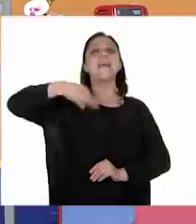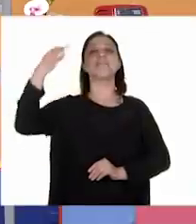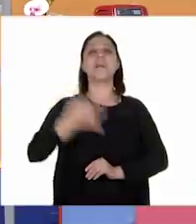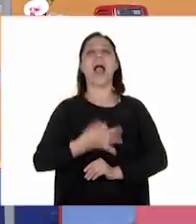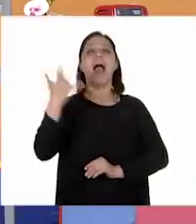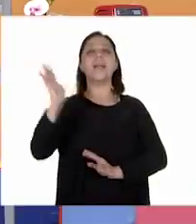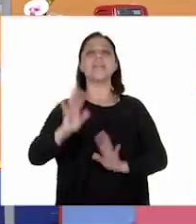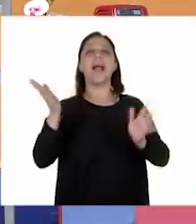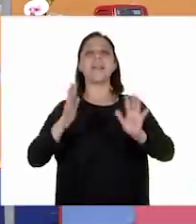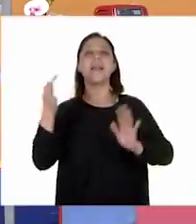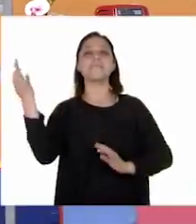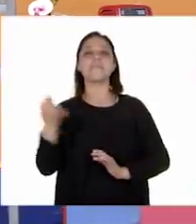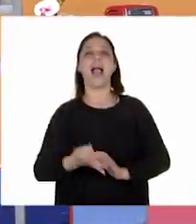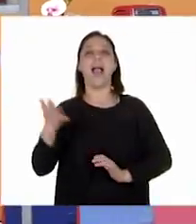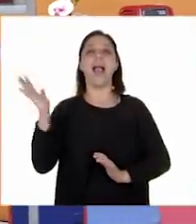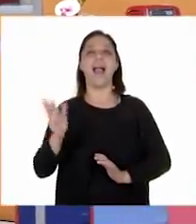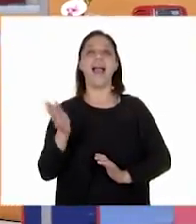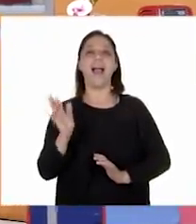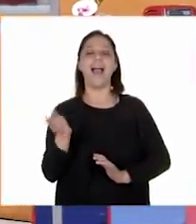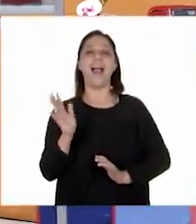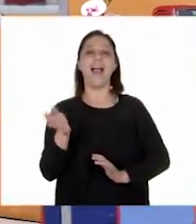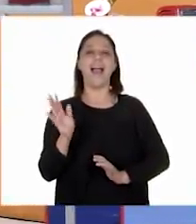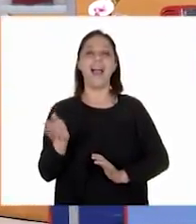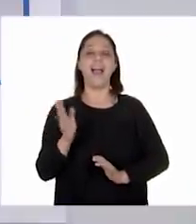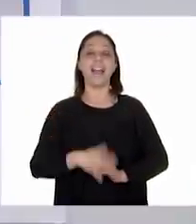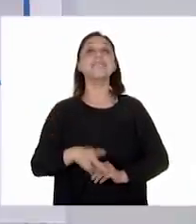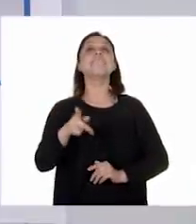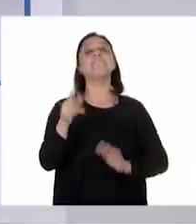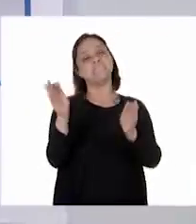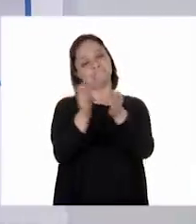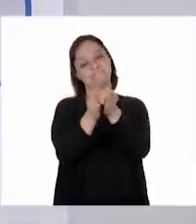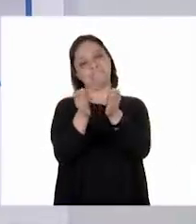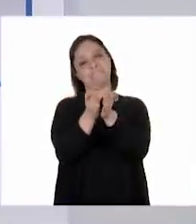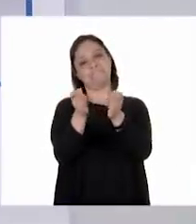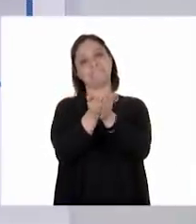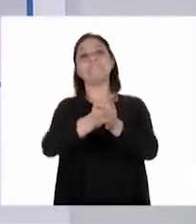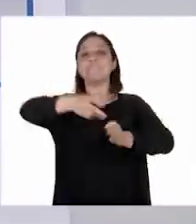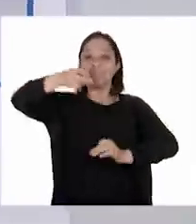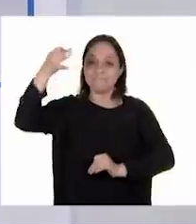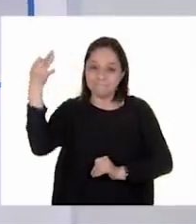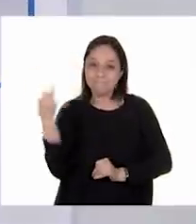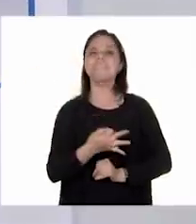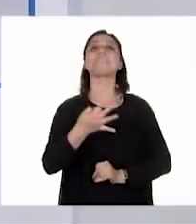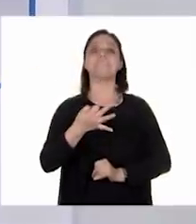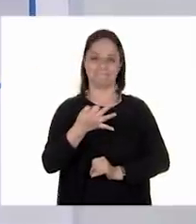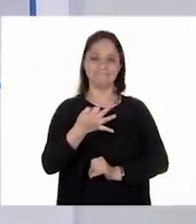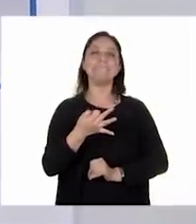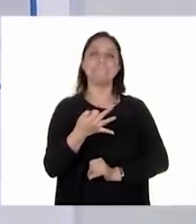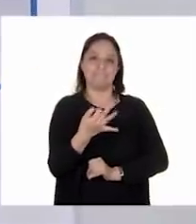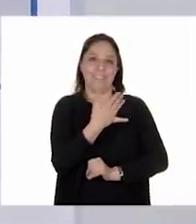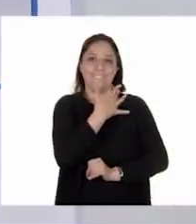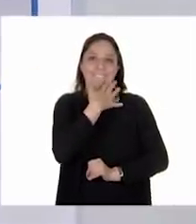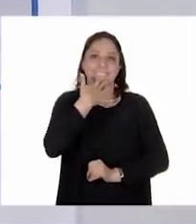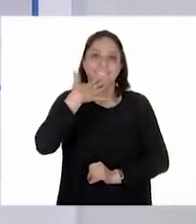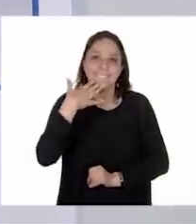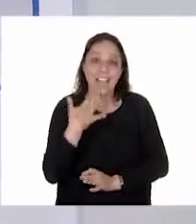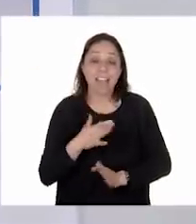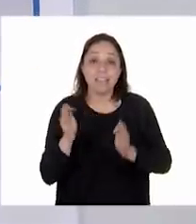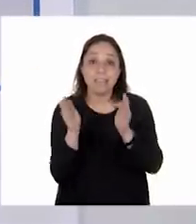dulce. Ya sé, ya sé. ¿Cuáles? A ver. Son los tamales. ¡Los deliciosos tamales!